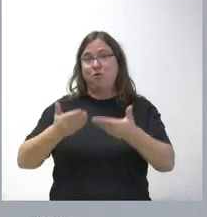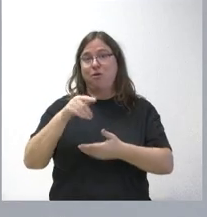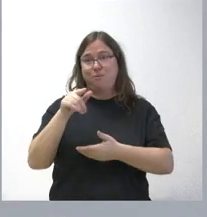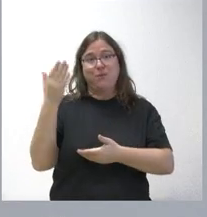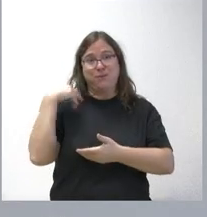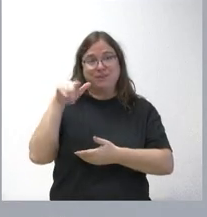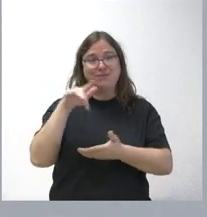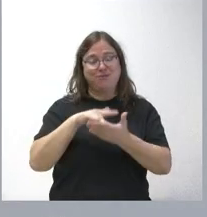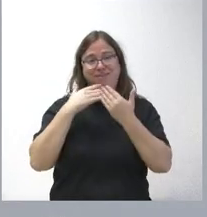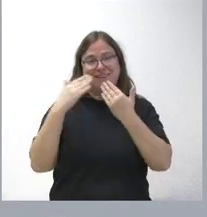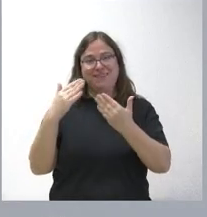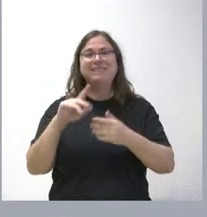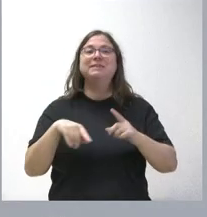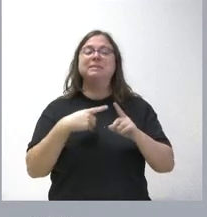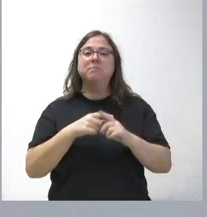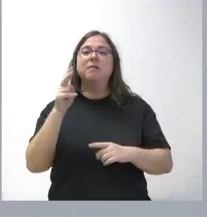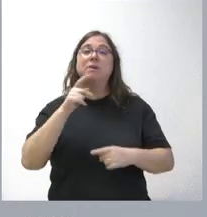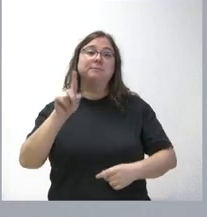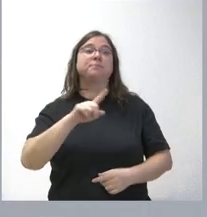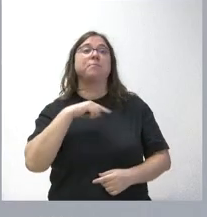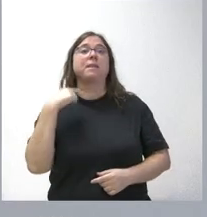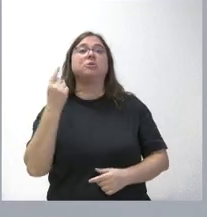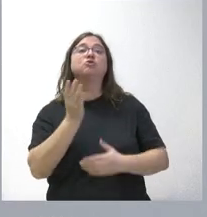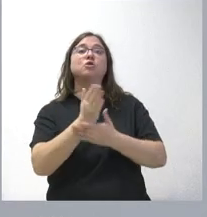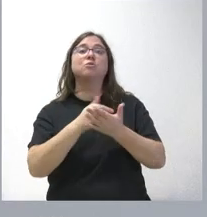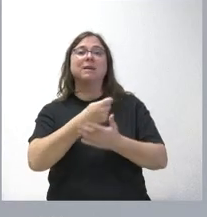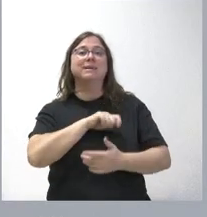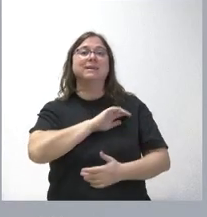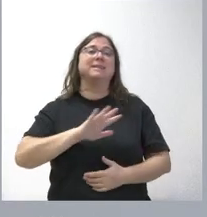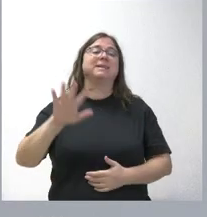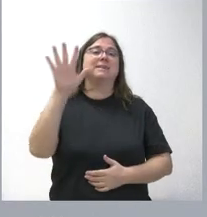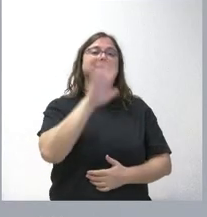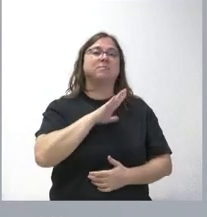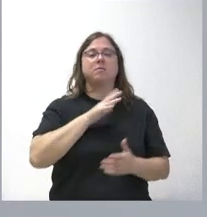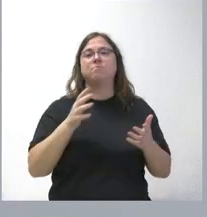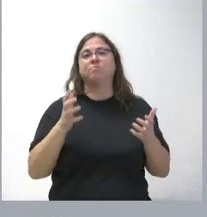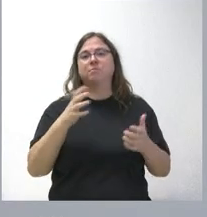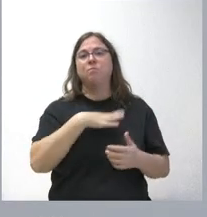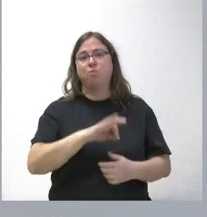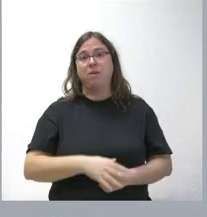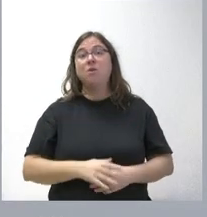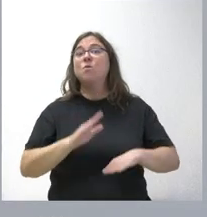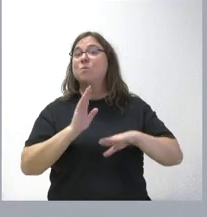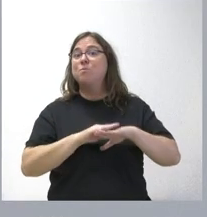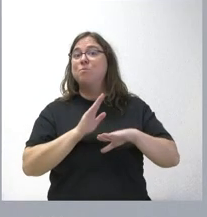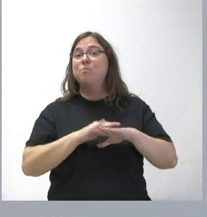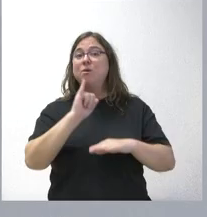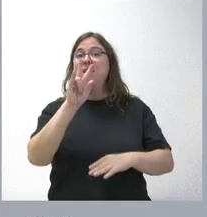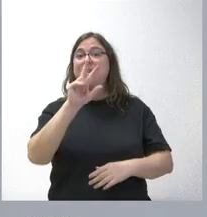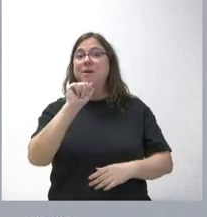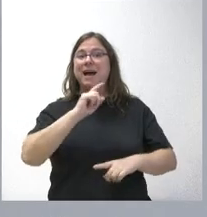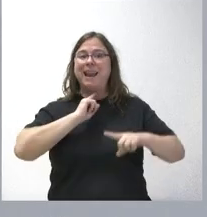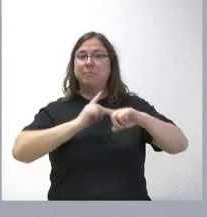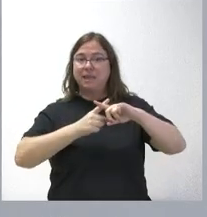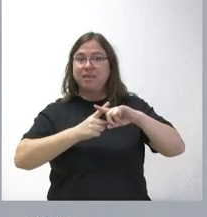aquel momento y que sirvió para que todas las comunidades autónomas de España nos pudiéramos beneficiar de aquello, porque es que la mitad del IVA en